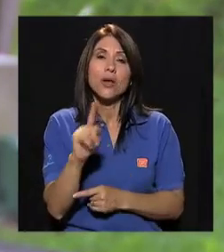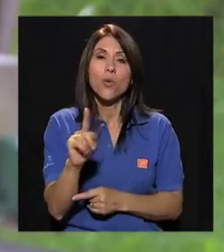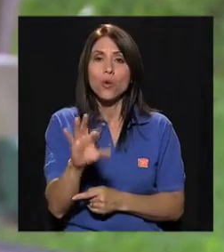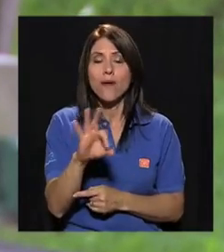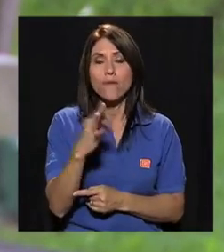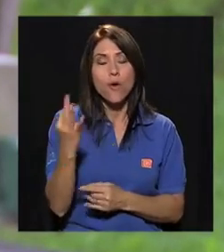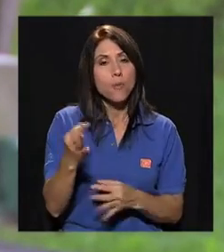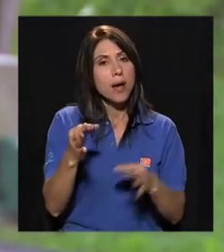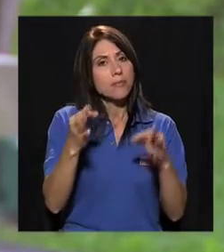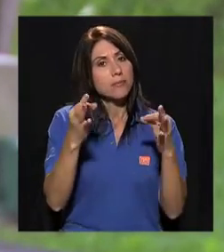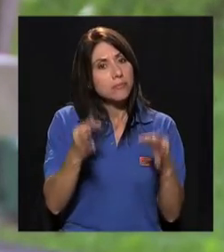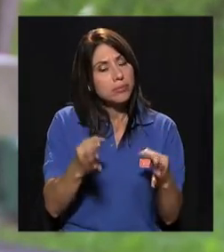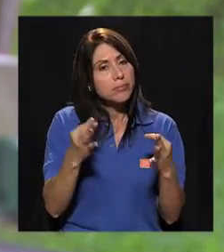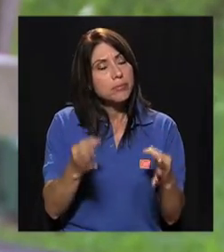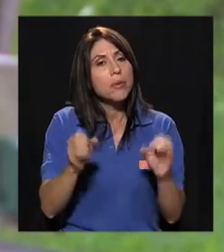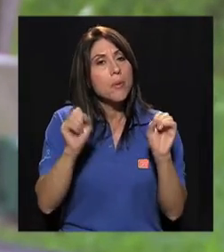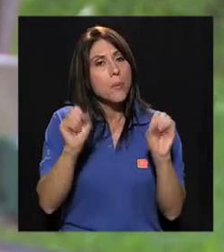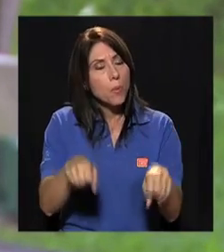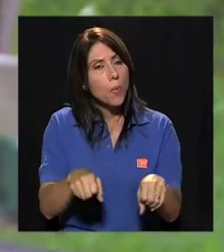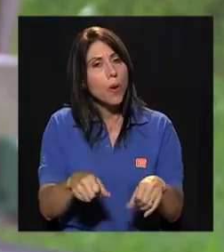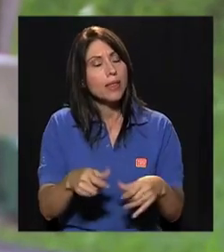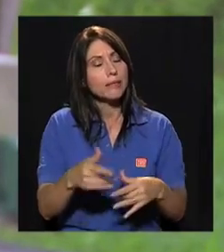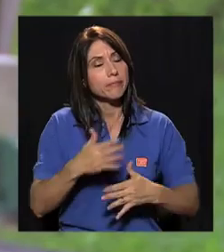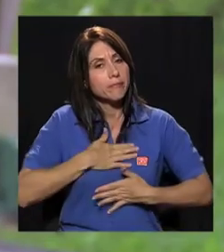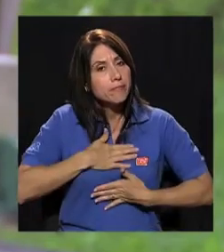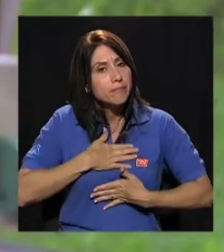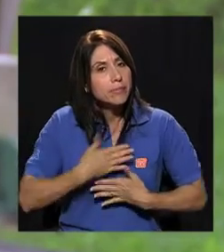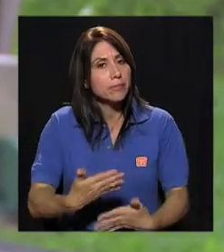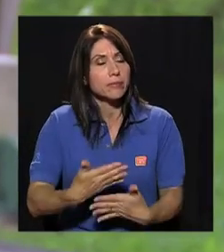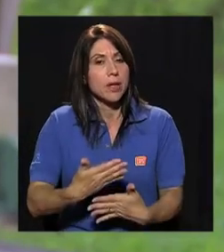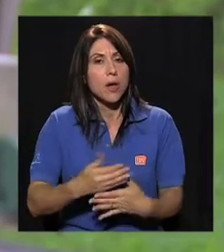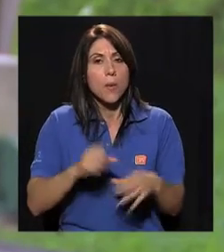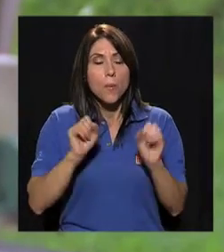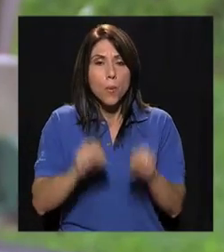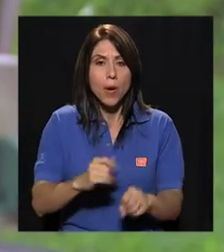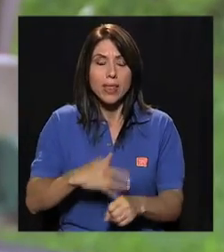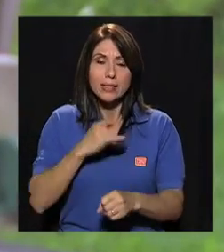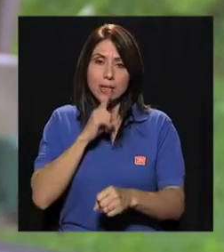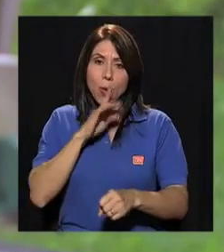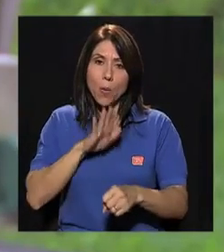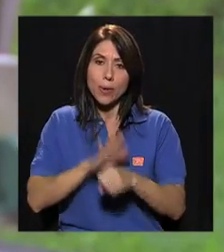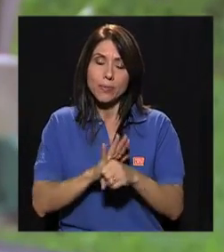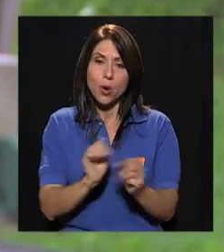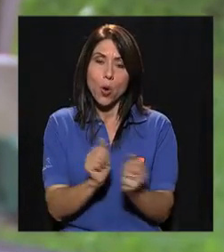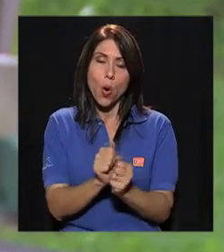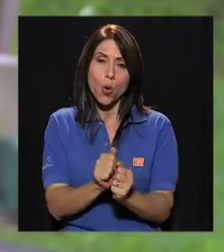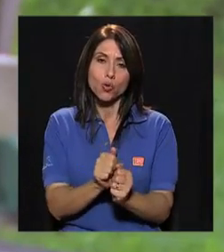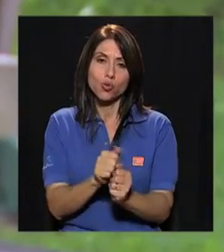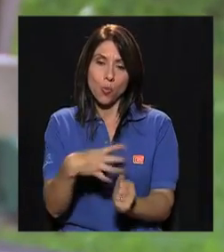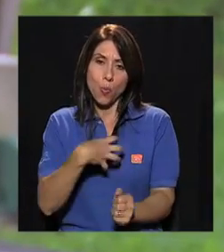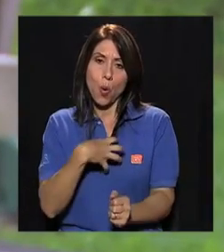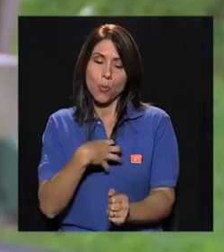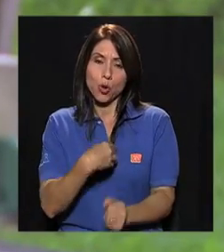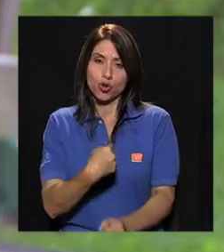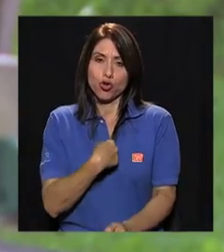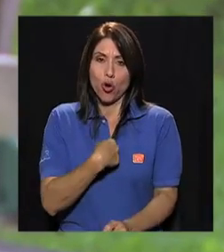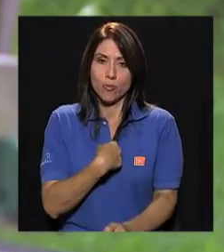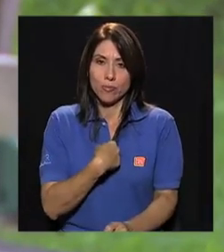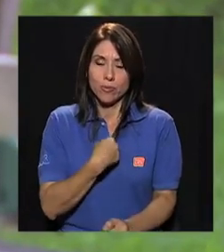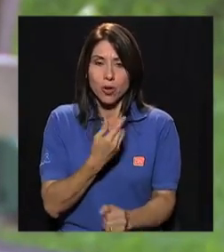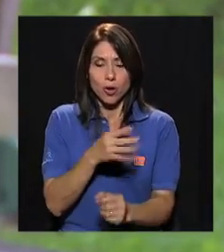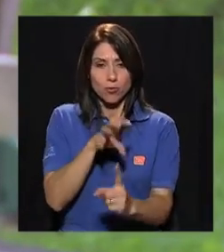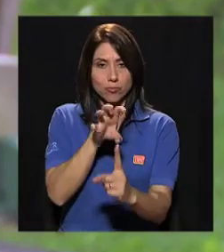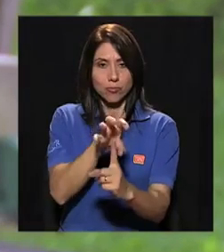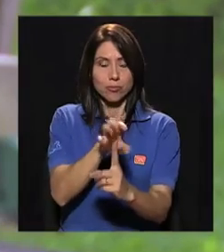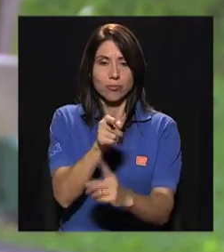podrían empezar a vivir desde otro lugar esa entrega, ese estar en compromiso con su propio yo, con